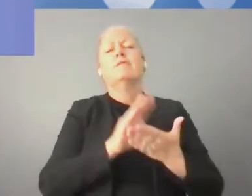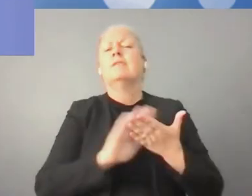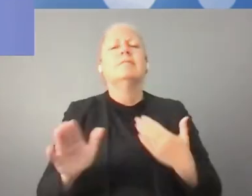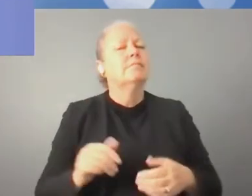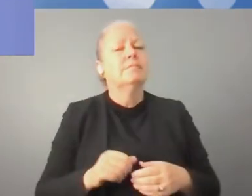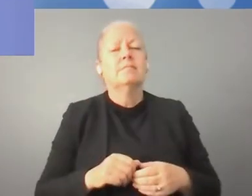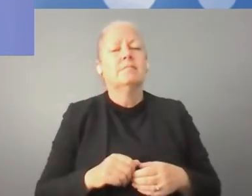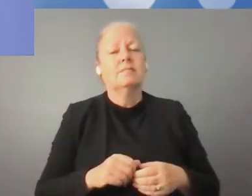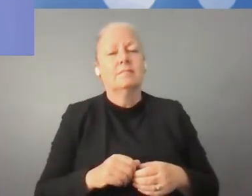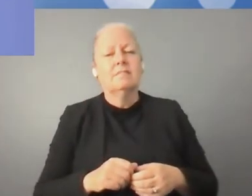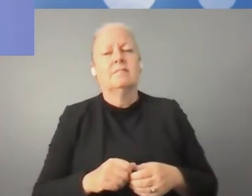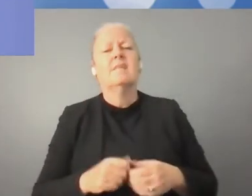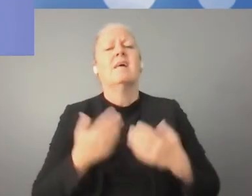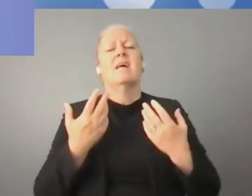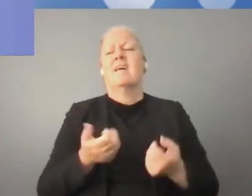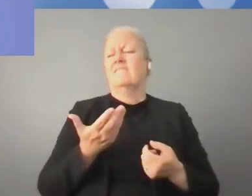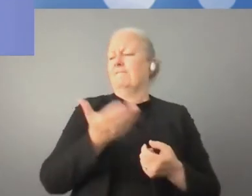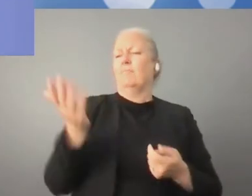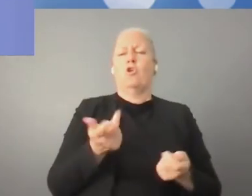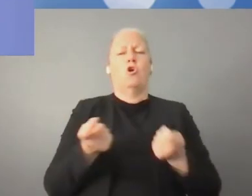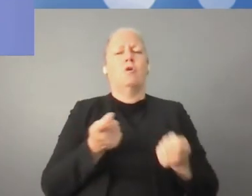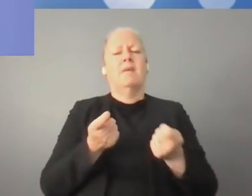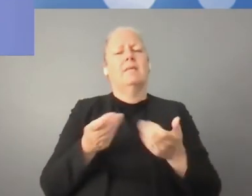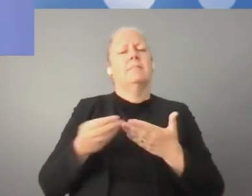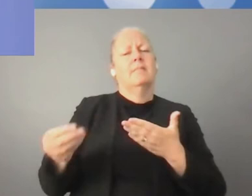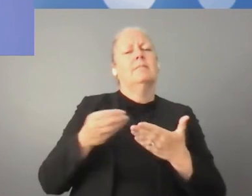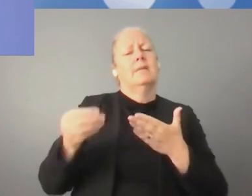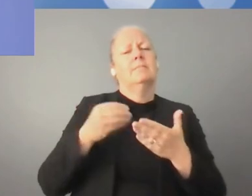auténtica, esta Internet que me gustaría ver,